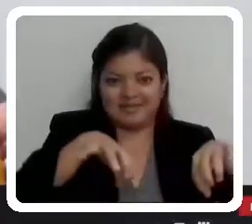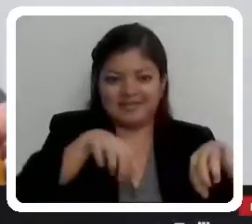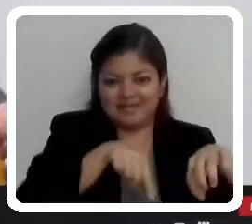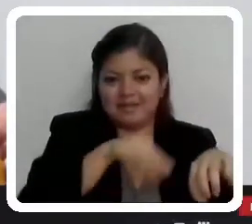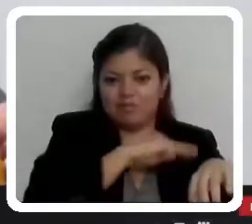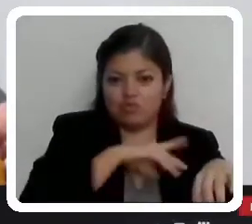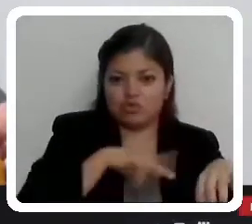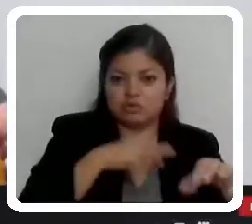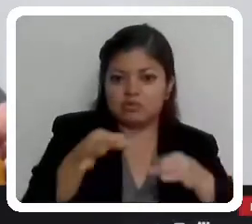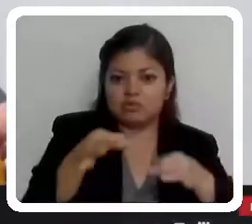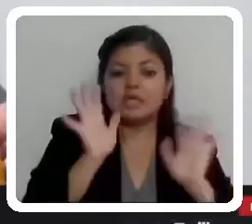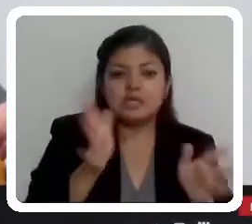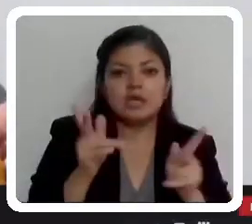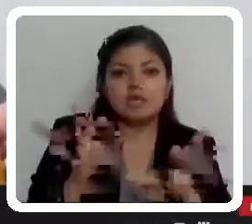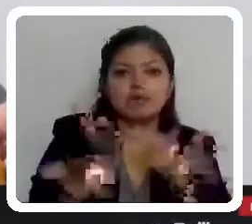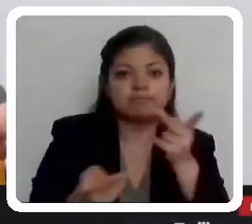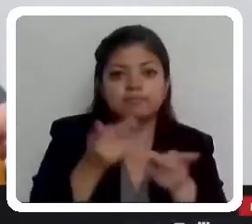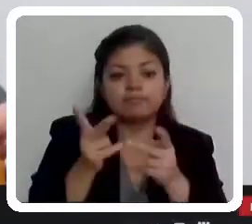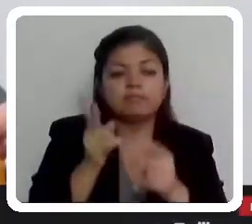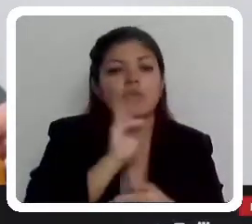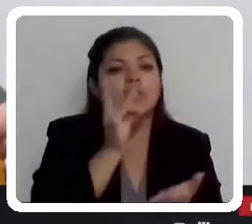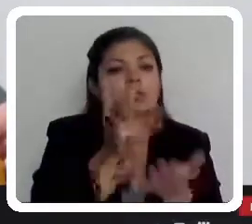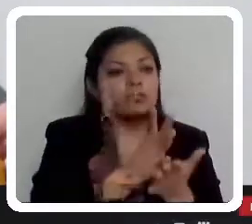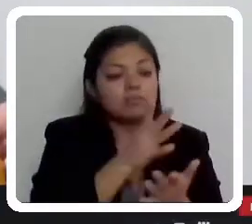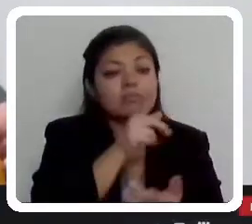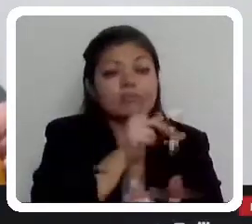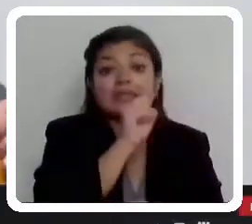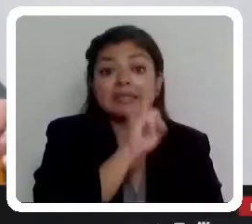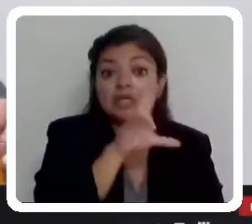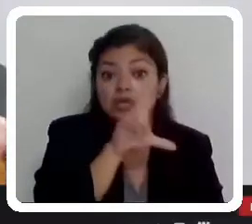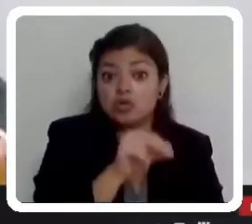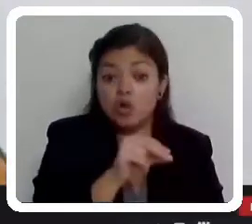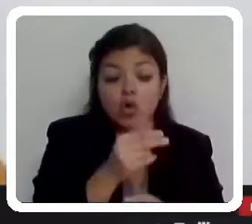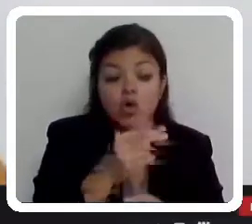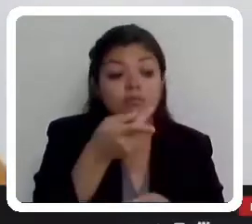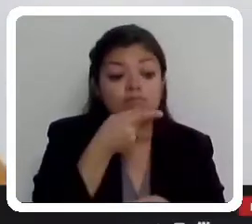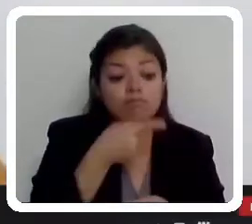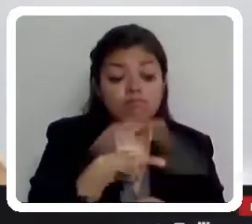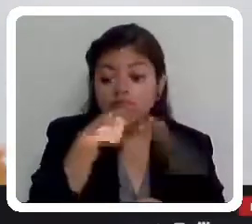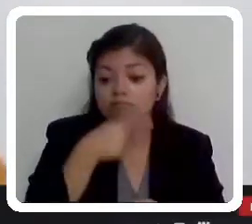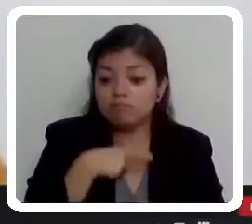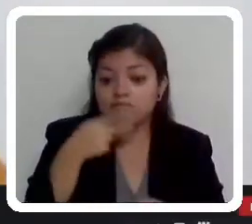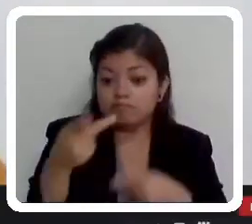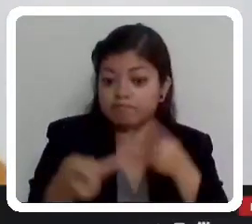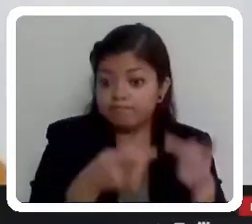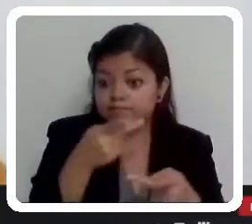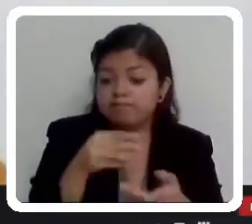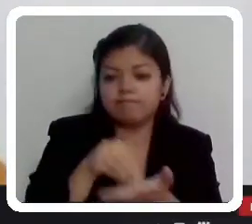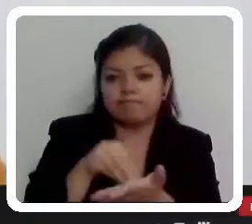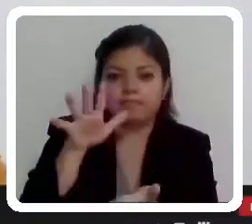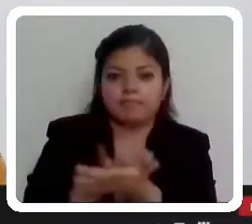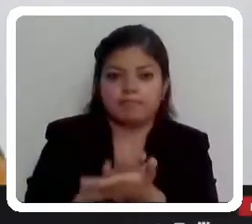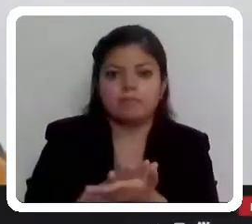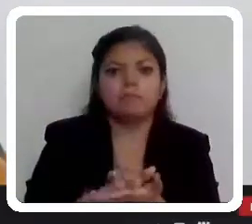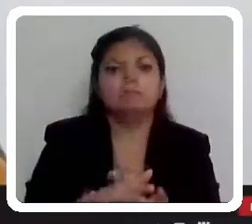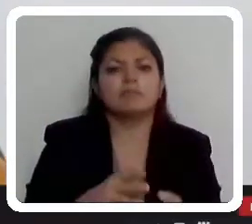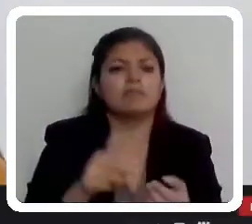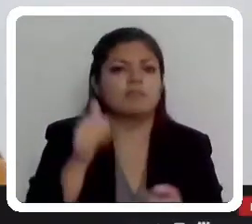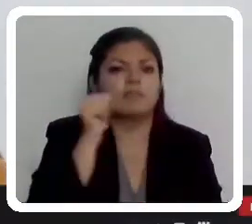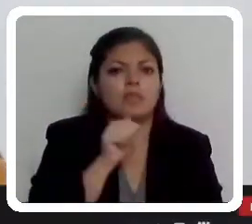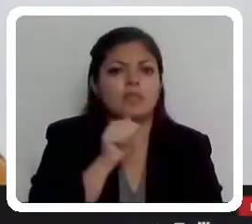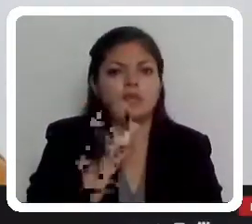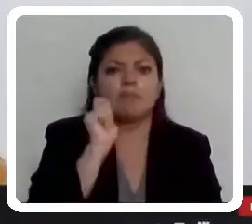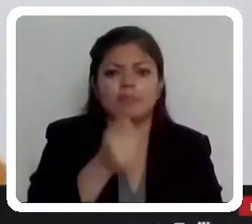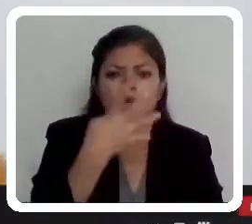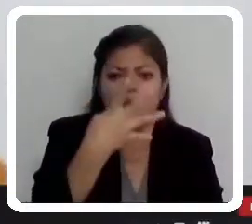de la consulta popular se tomará en cuenta para la resolución final que se dicte, es decir, la consulta popular. Tantas veces dentro de la cuarta